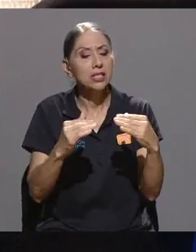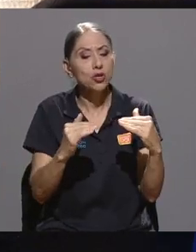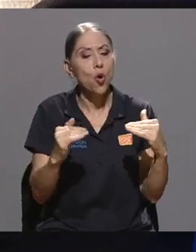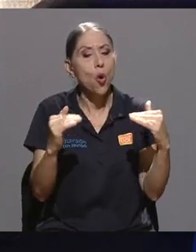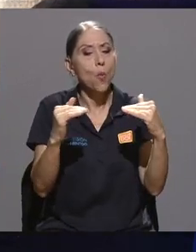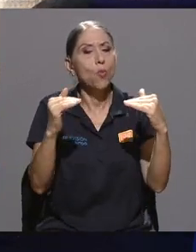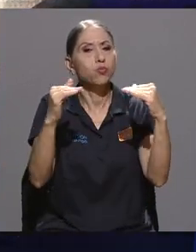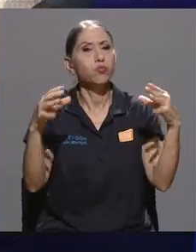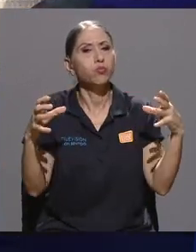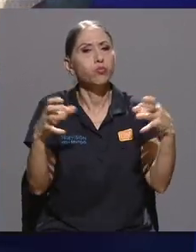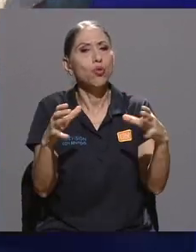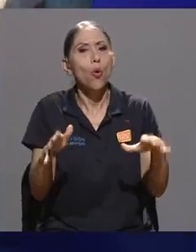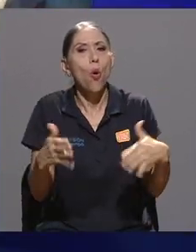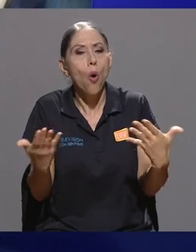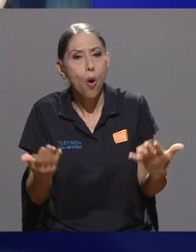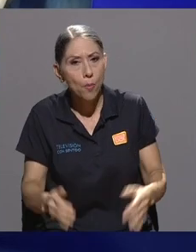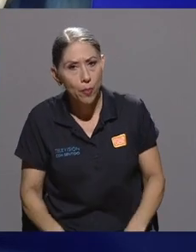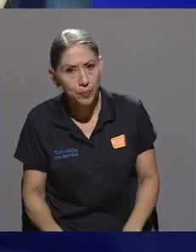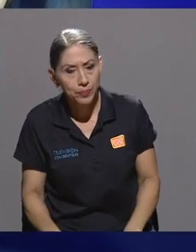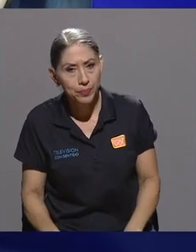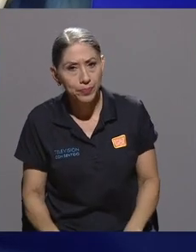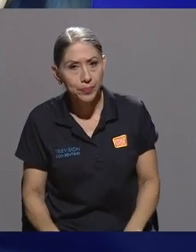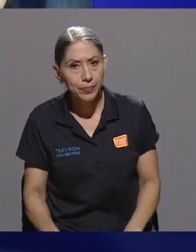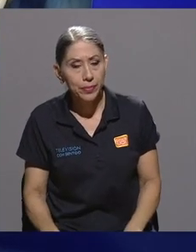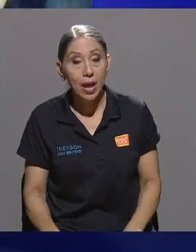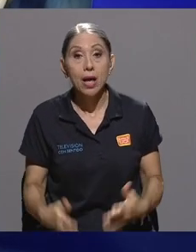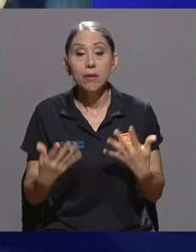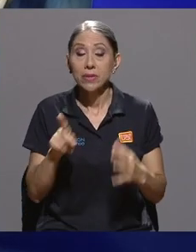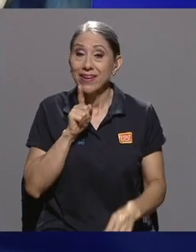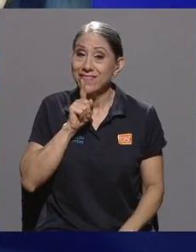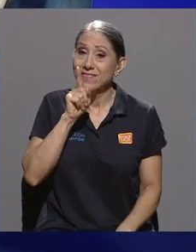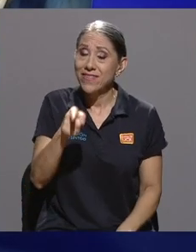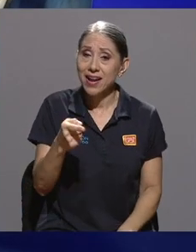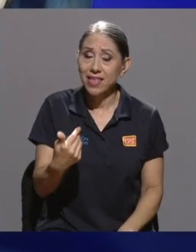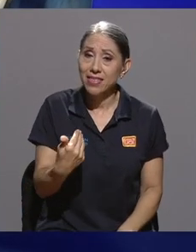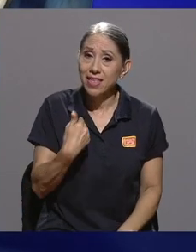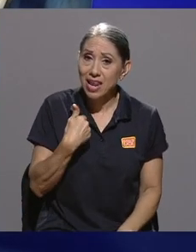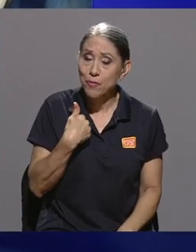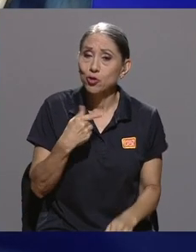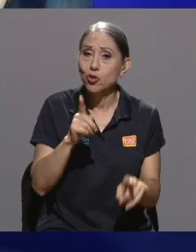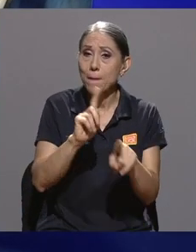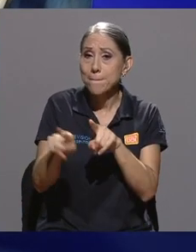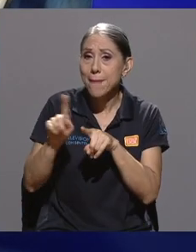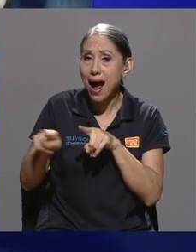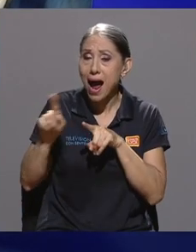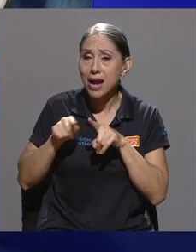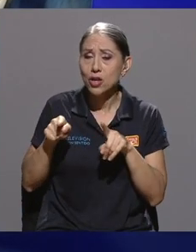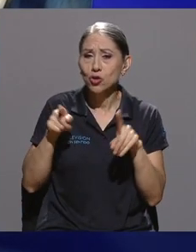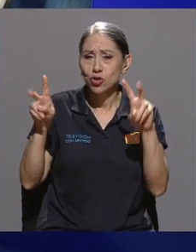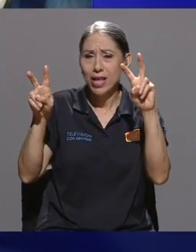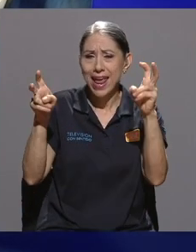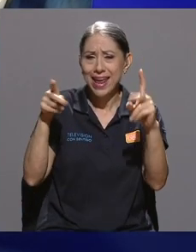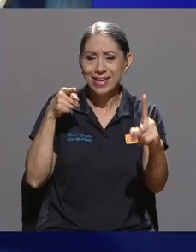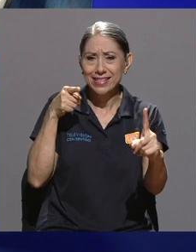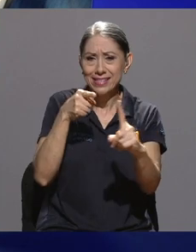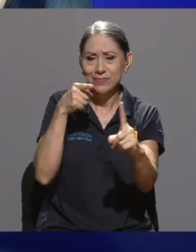¿Cómo se organizan? ¿Cómo funcionan? Bueno, estamos, en realidad tenemos, ¿verdad? Varios ejes. Entonces, por un lado,